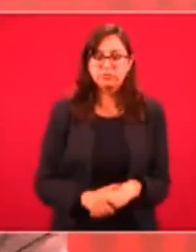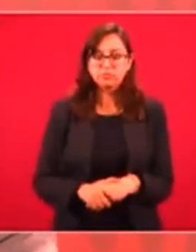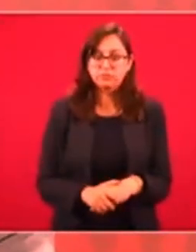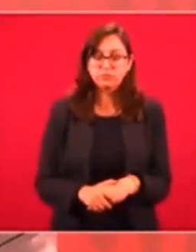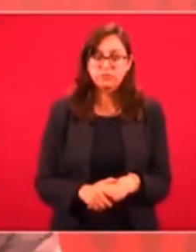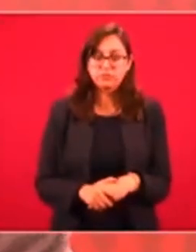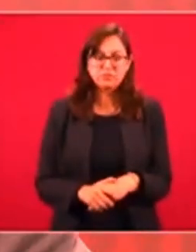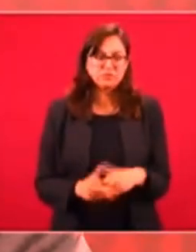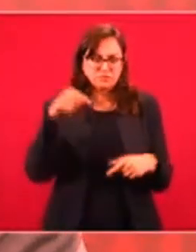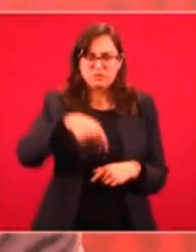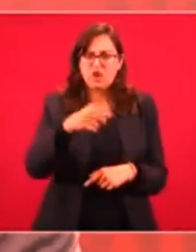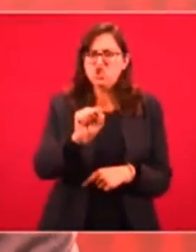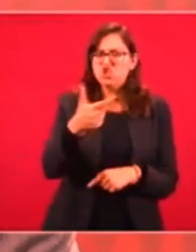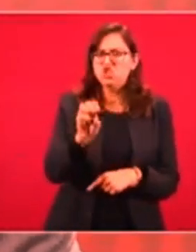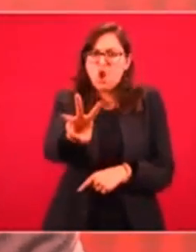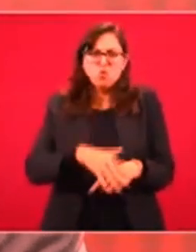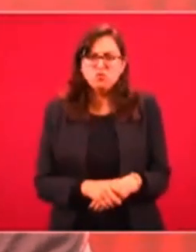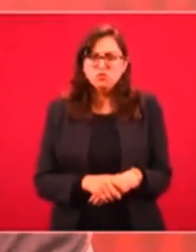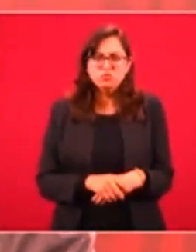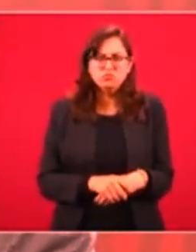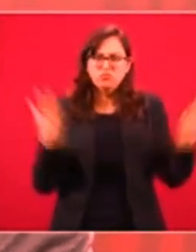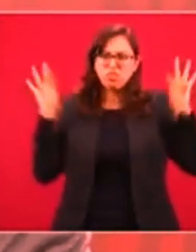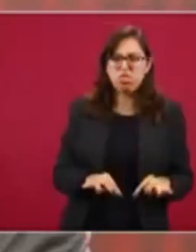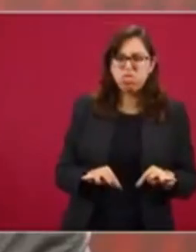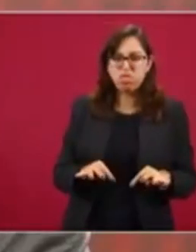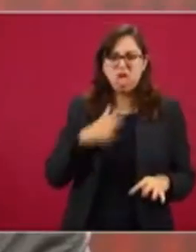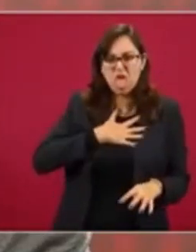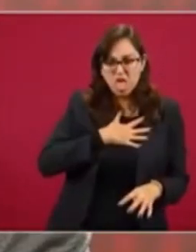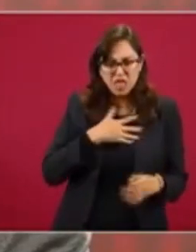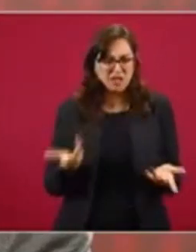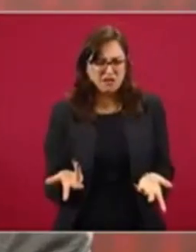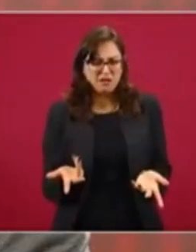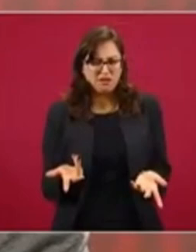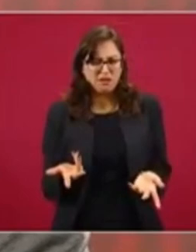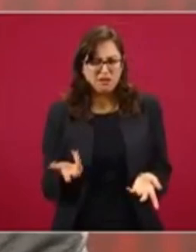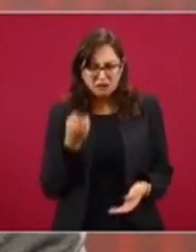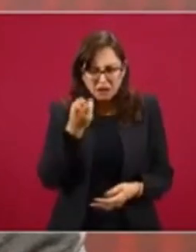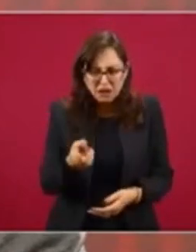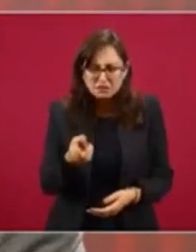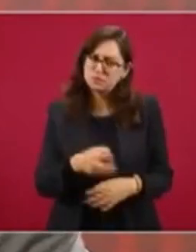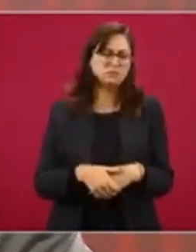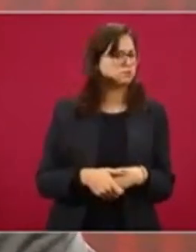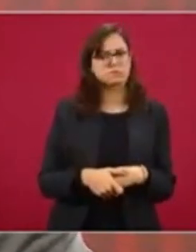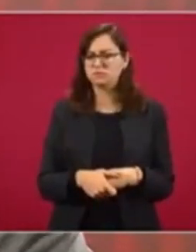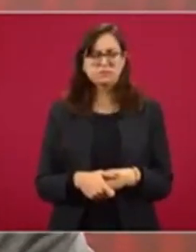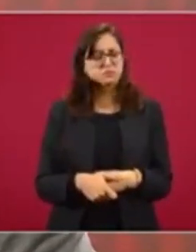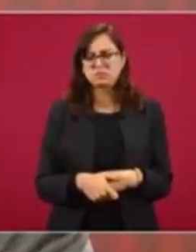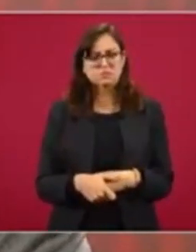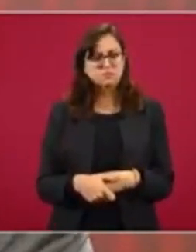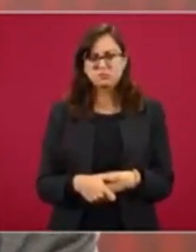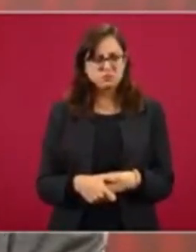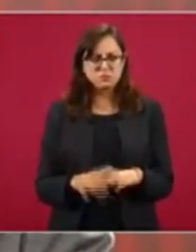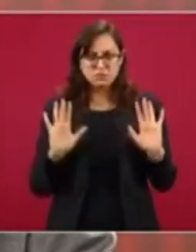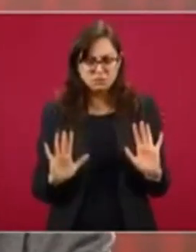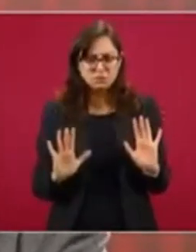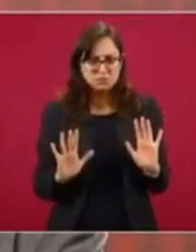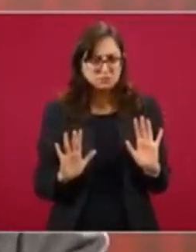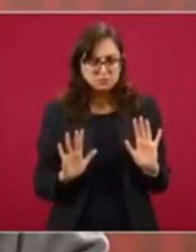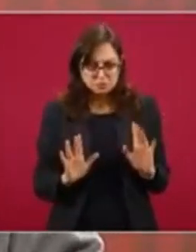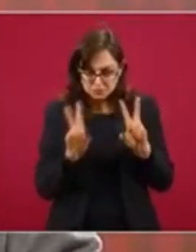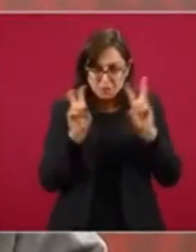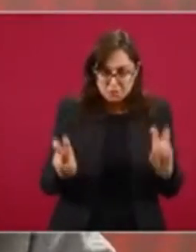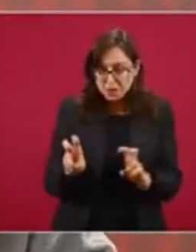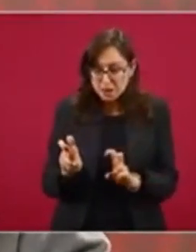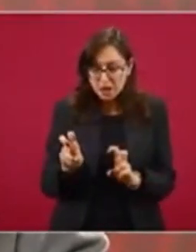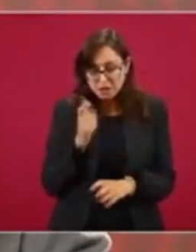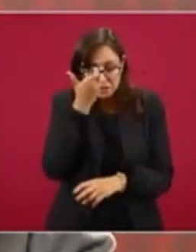Y hacen un espectáculo. Eso no es serio. Entonces, quieren tratar sus asuntos con el secretario de Hacienda, que tiene